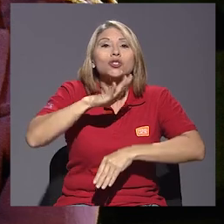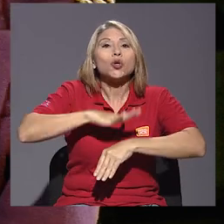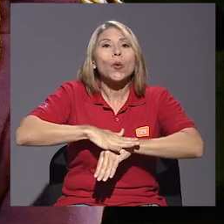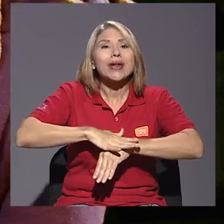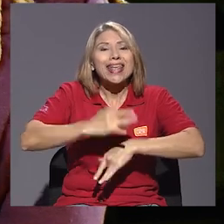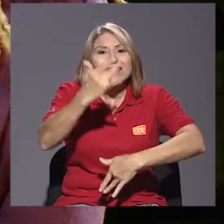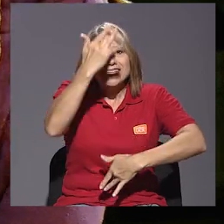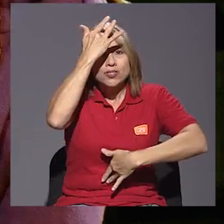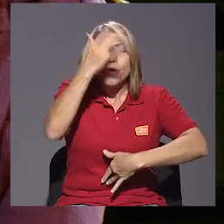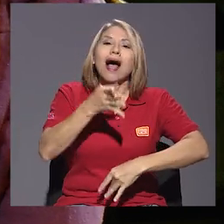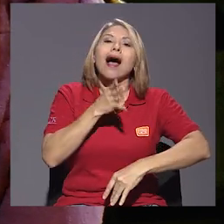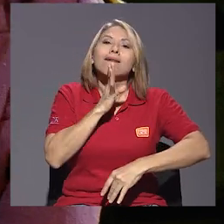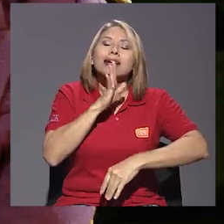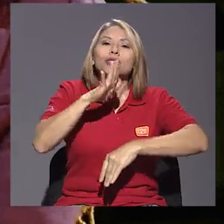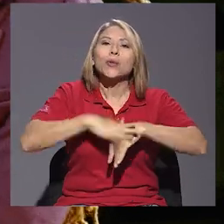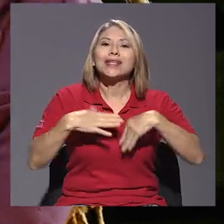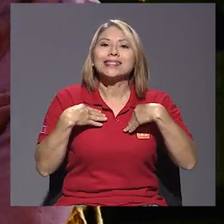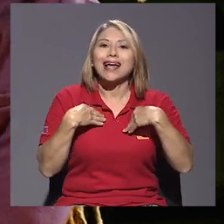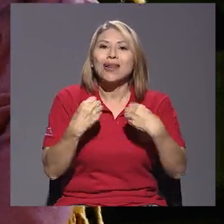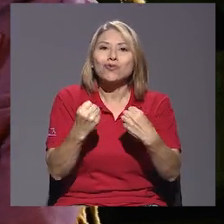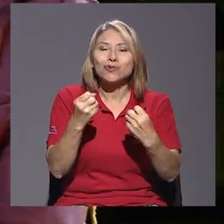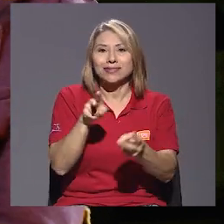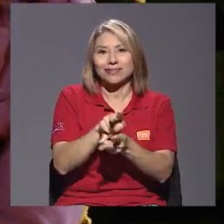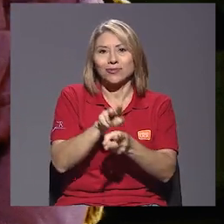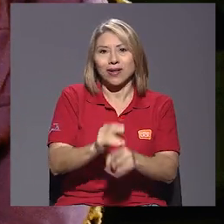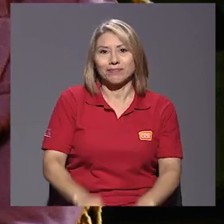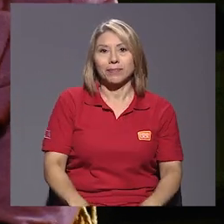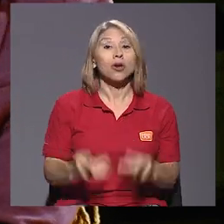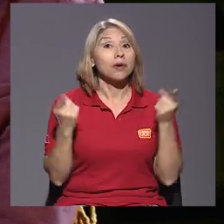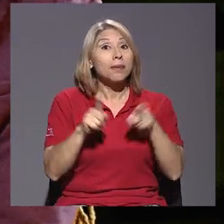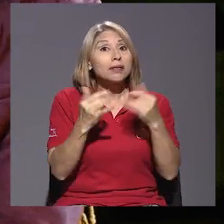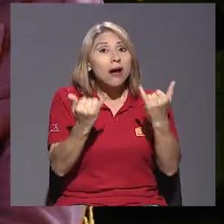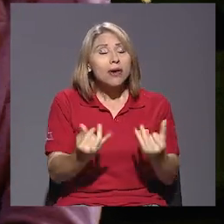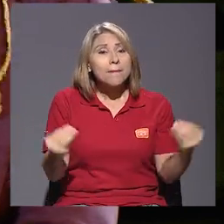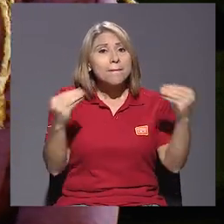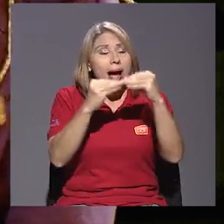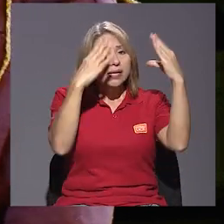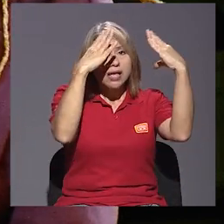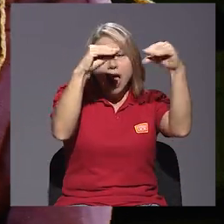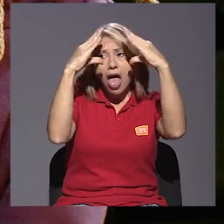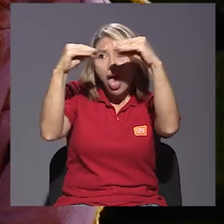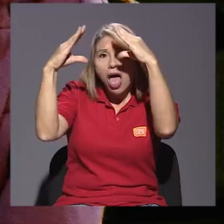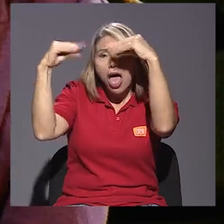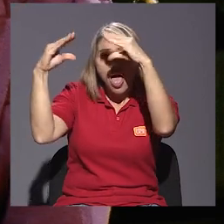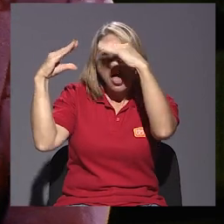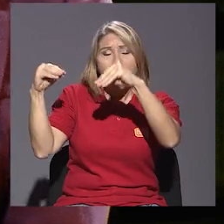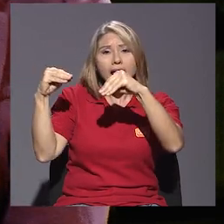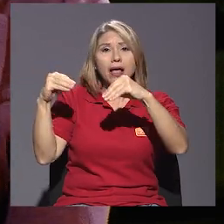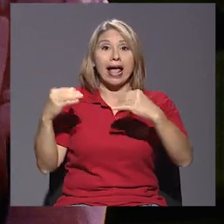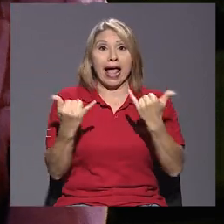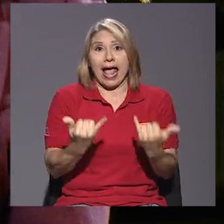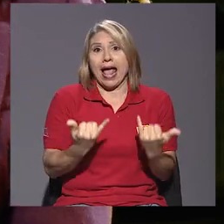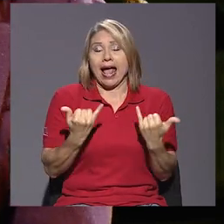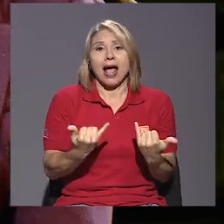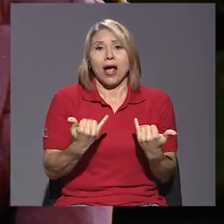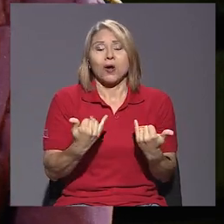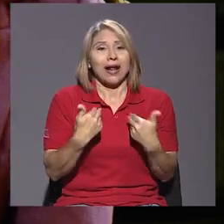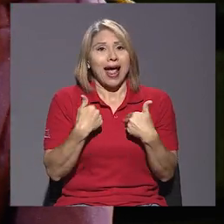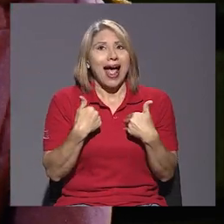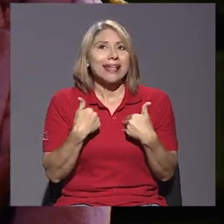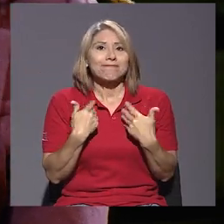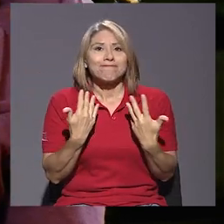Lo que pasa es que ahora la gente tiene más información. Entonces, lo que es cierto es que, por ejemplo, ahora hay menos